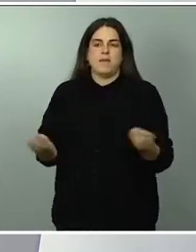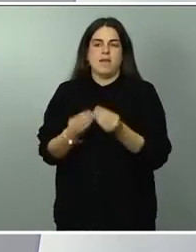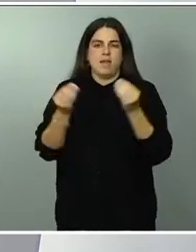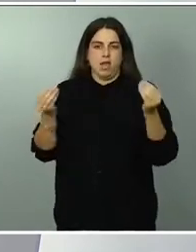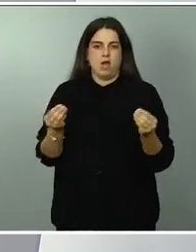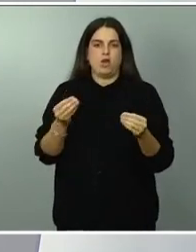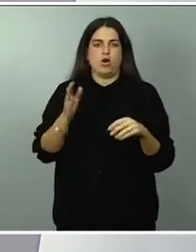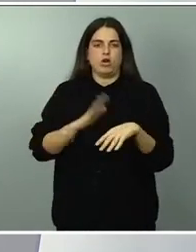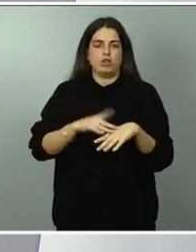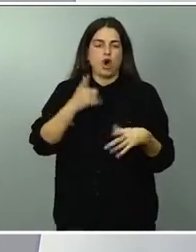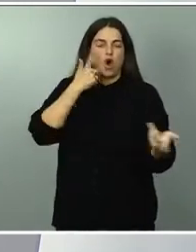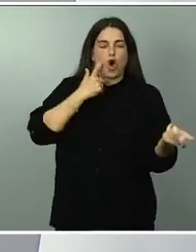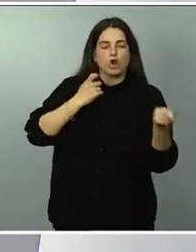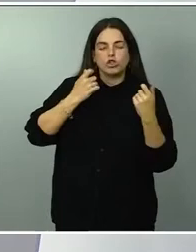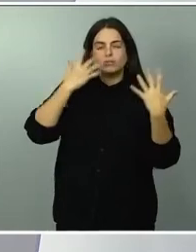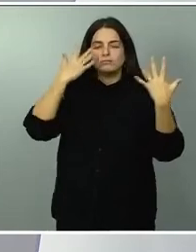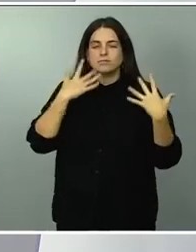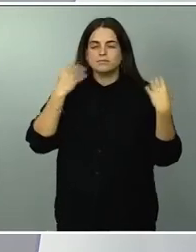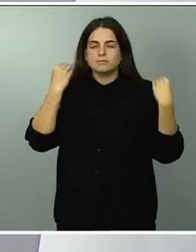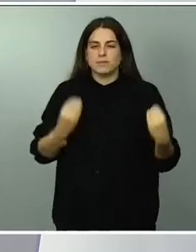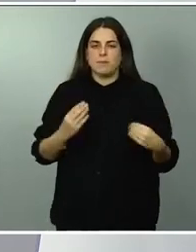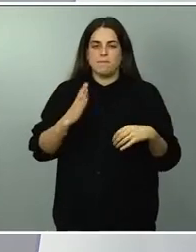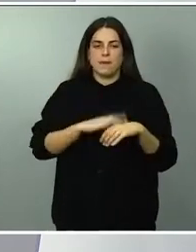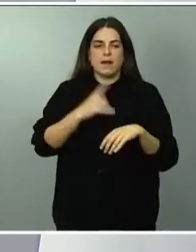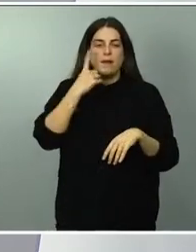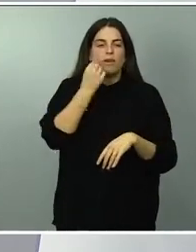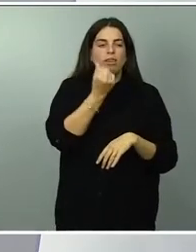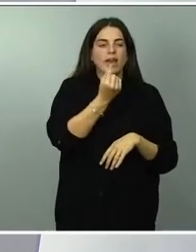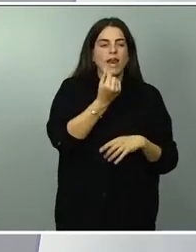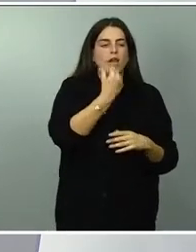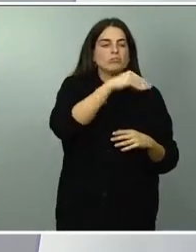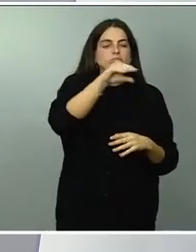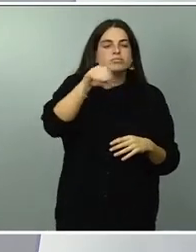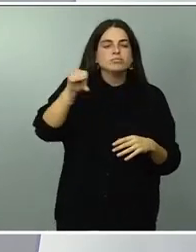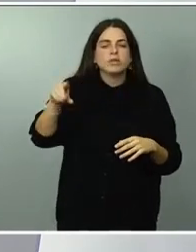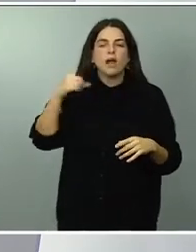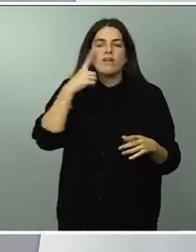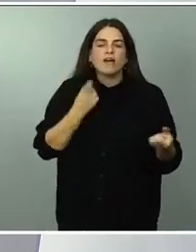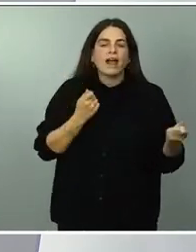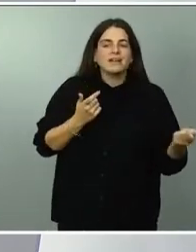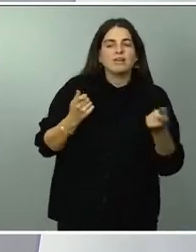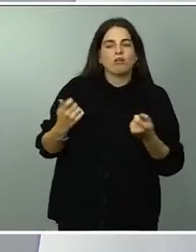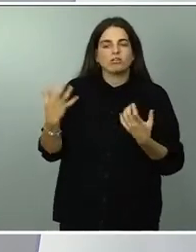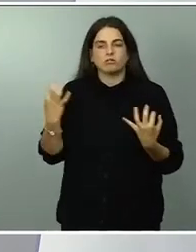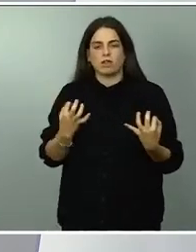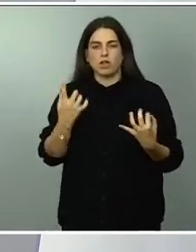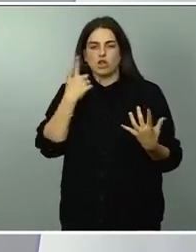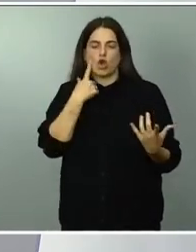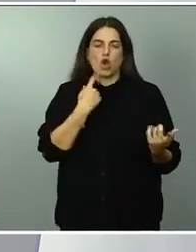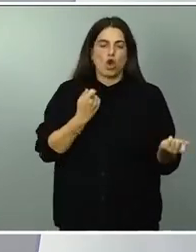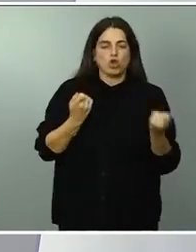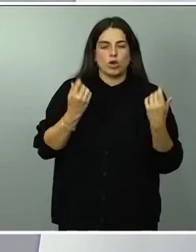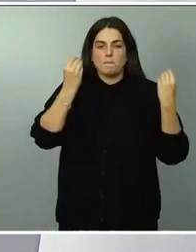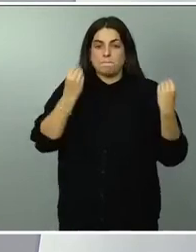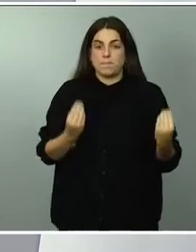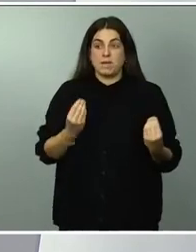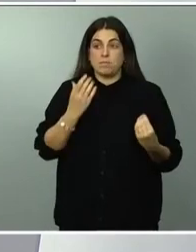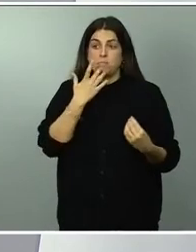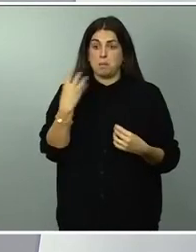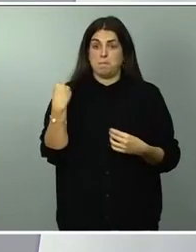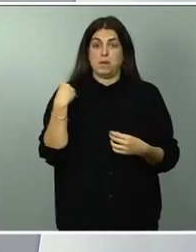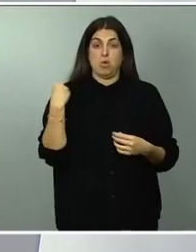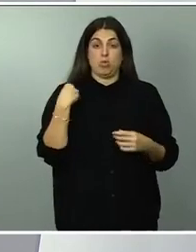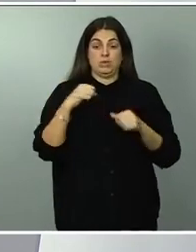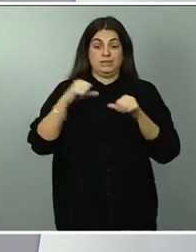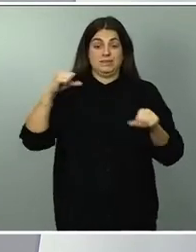de los intereses financieros de la Unión Europea en mi impresión en relación con las preguntas que se han formulado y los temas